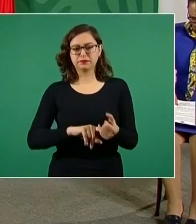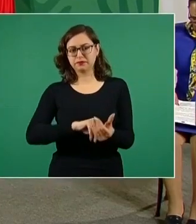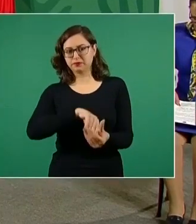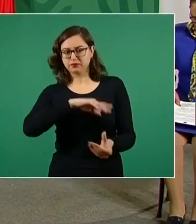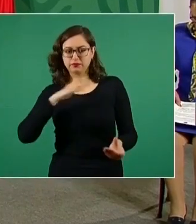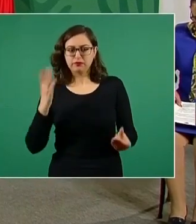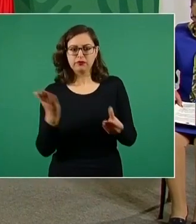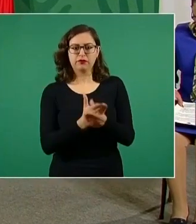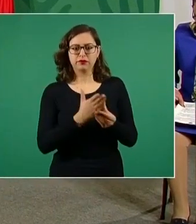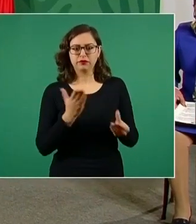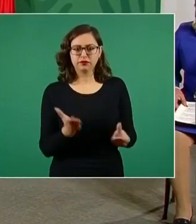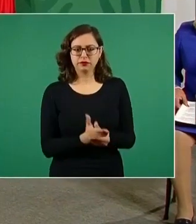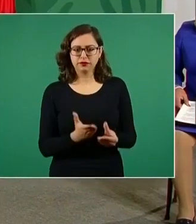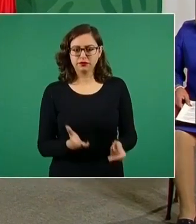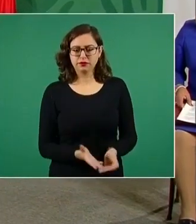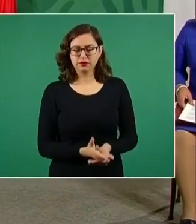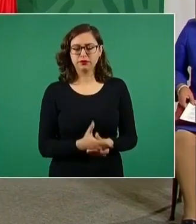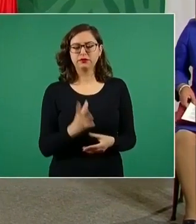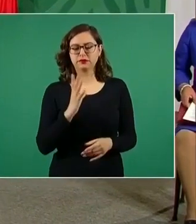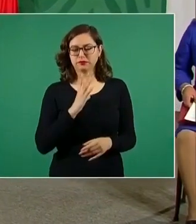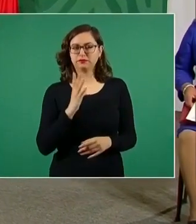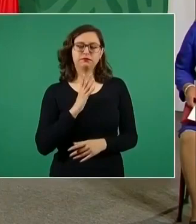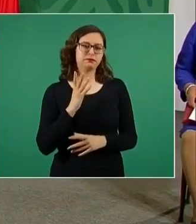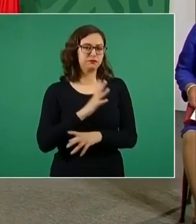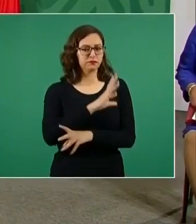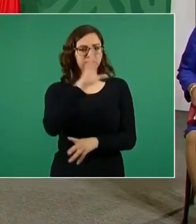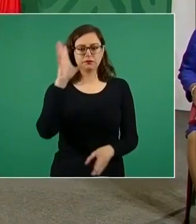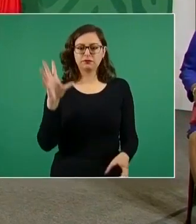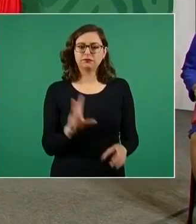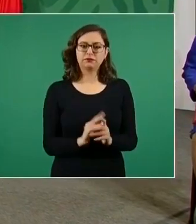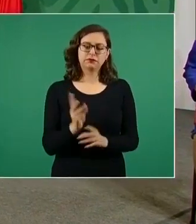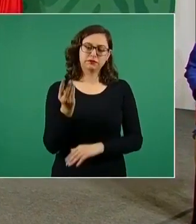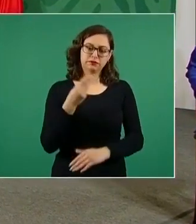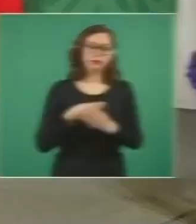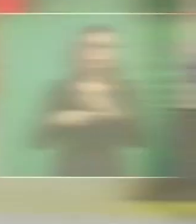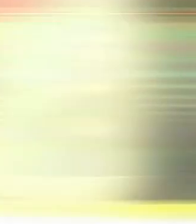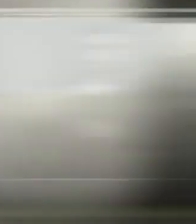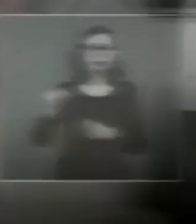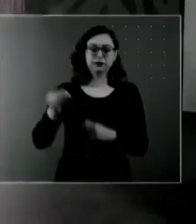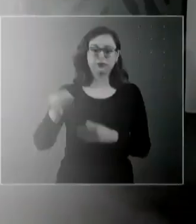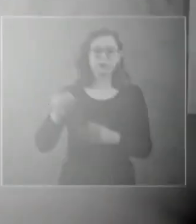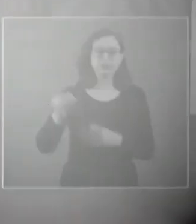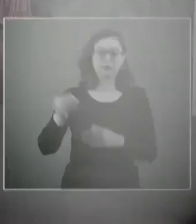de las secretarías del Ejecutivo Federal.